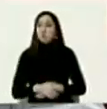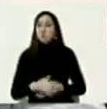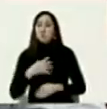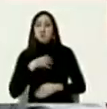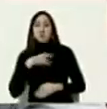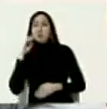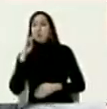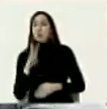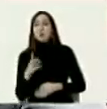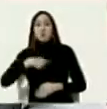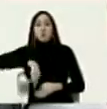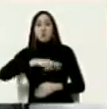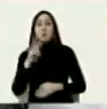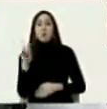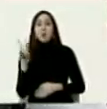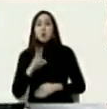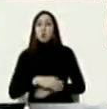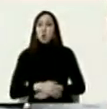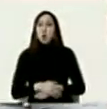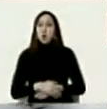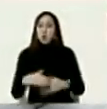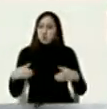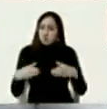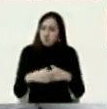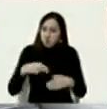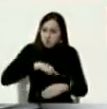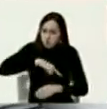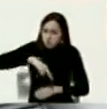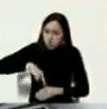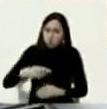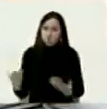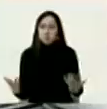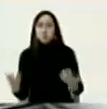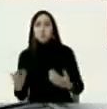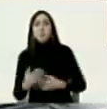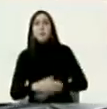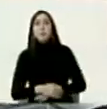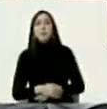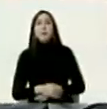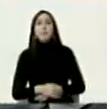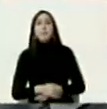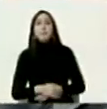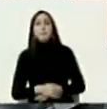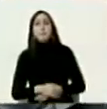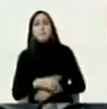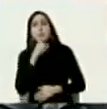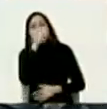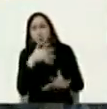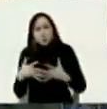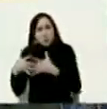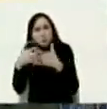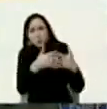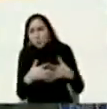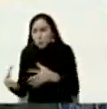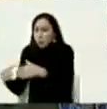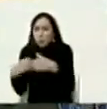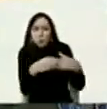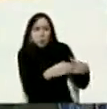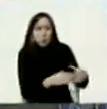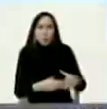como dicen por ahí no nos soportan las élites que gobiernan Estados Unidos no nos soportan